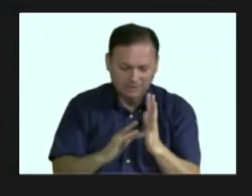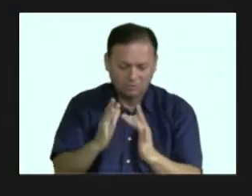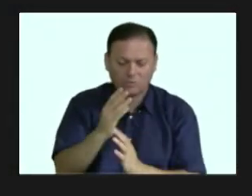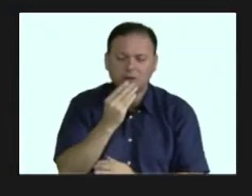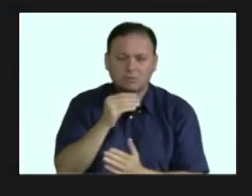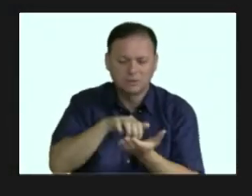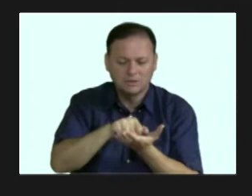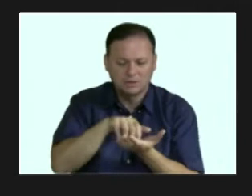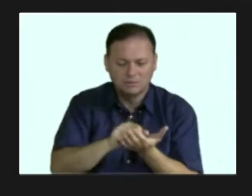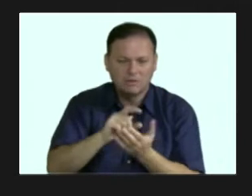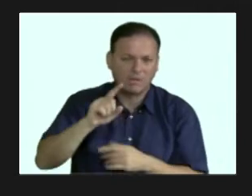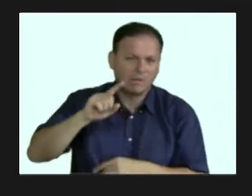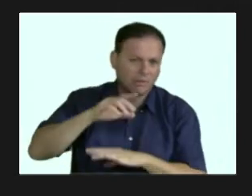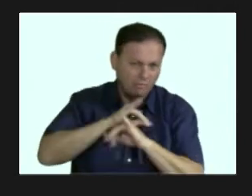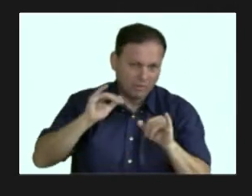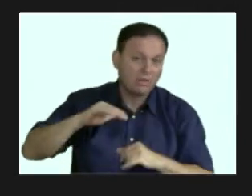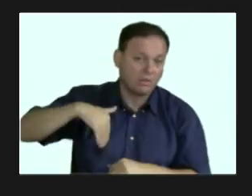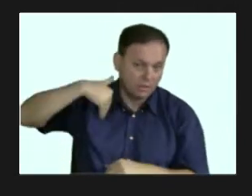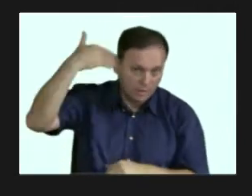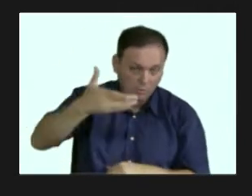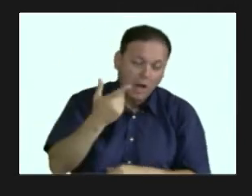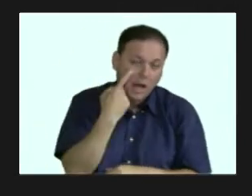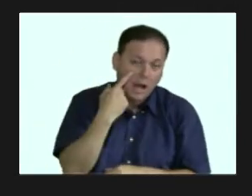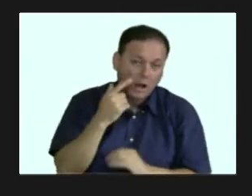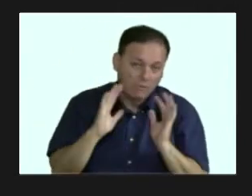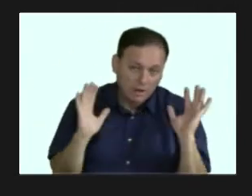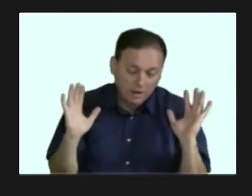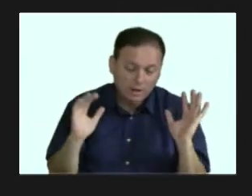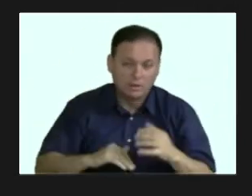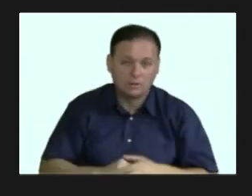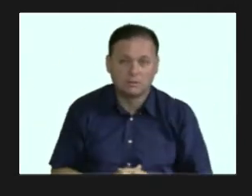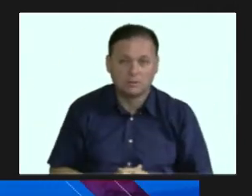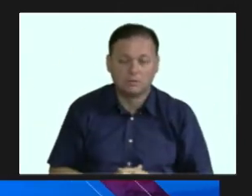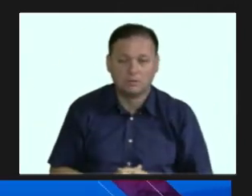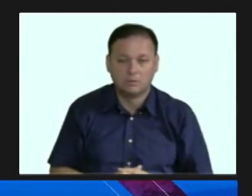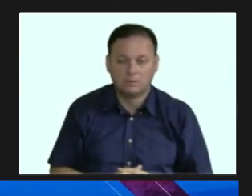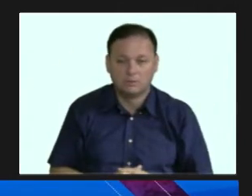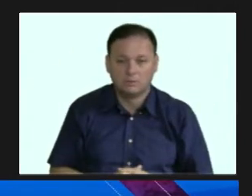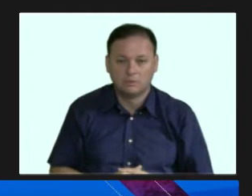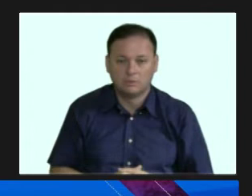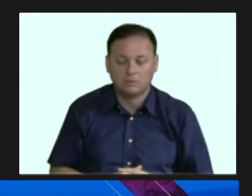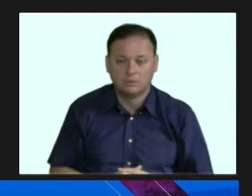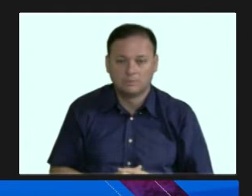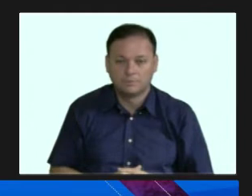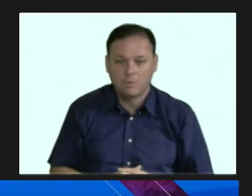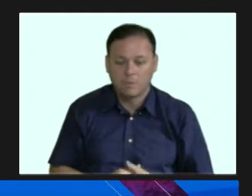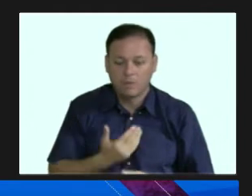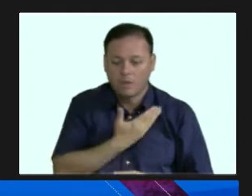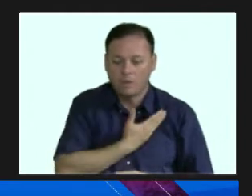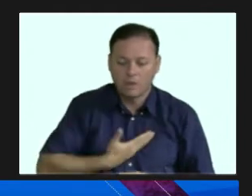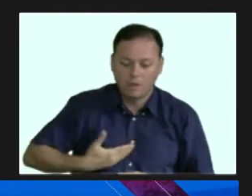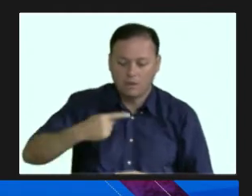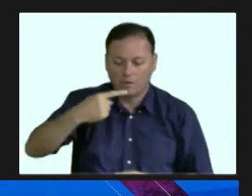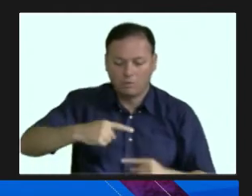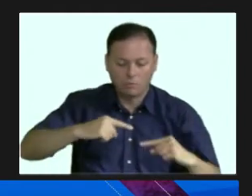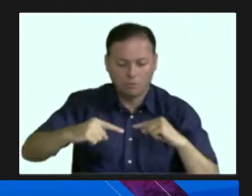hacer dentro del partido, ¿verdad? Yo creo que estás más cerca de una candidatura de la gobernación a una